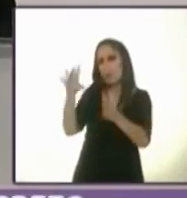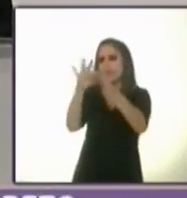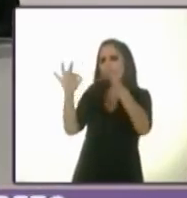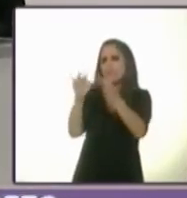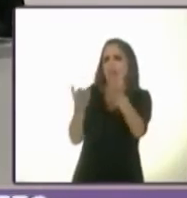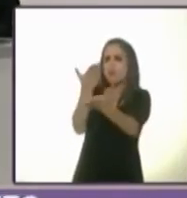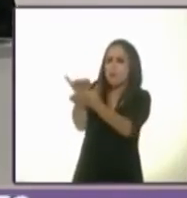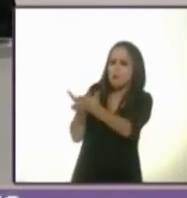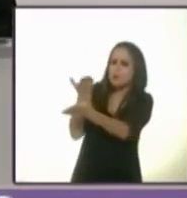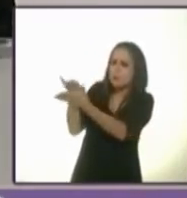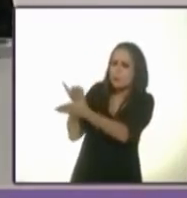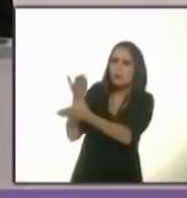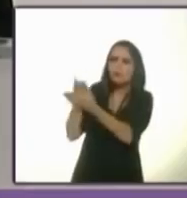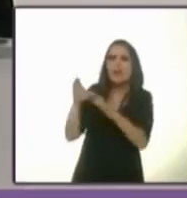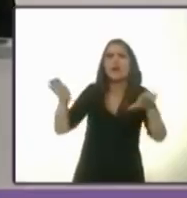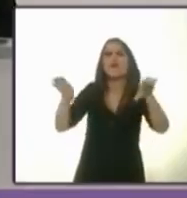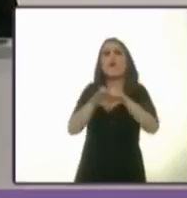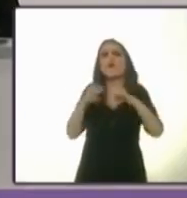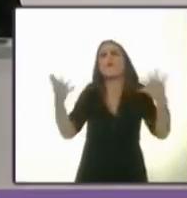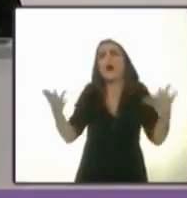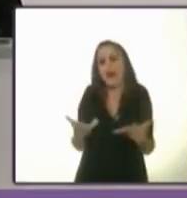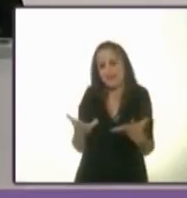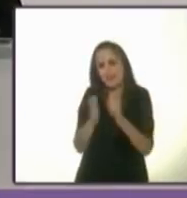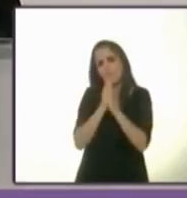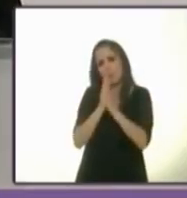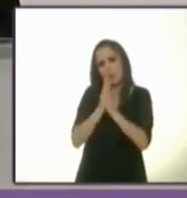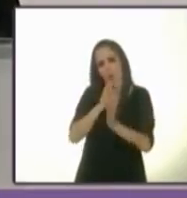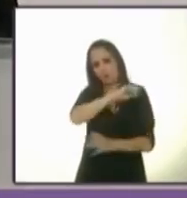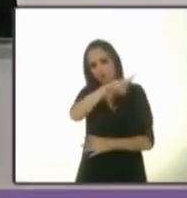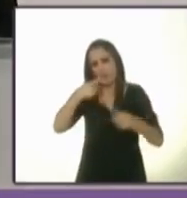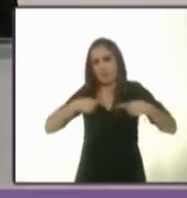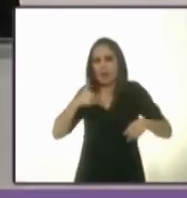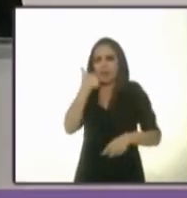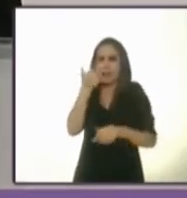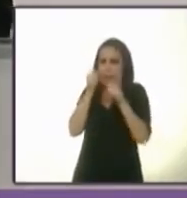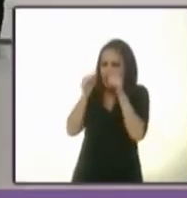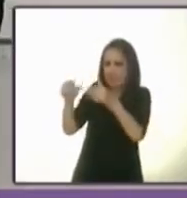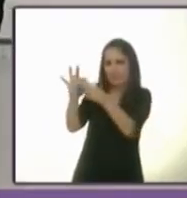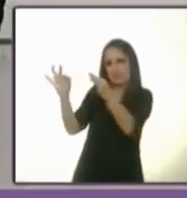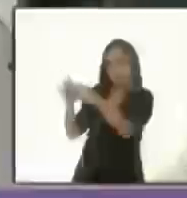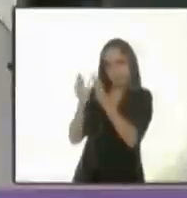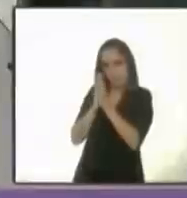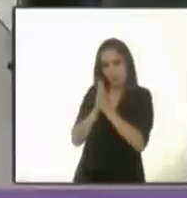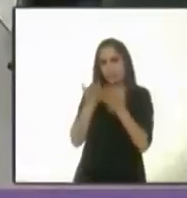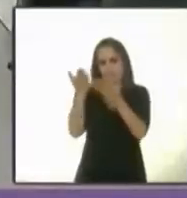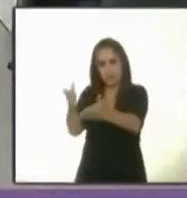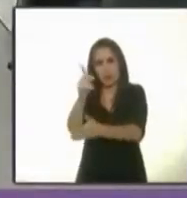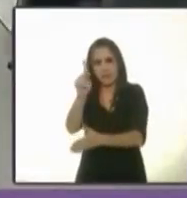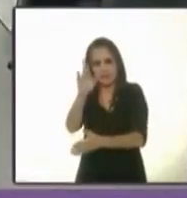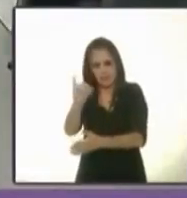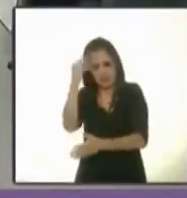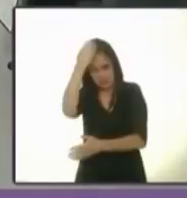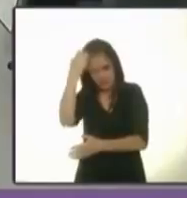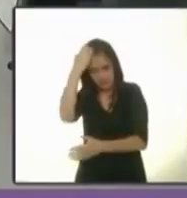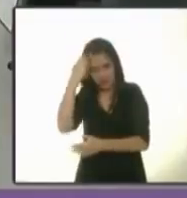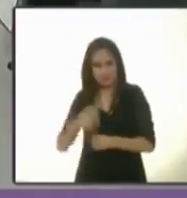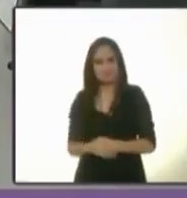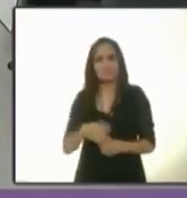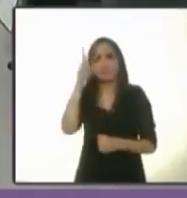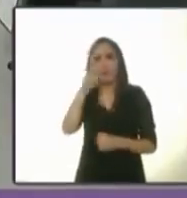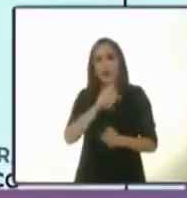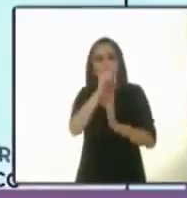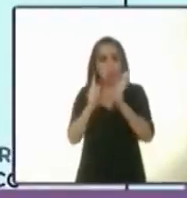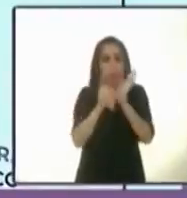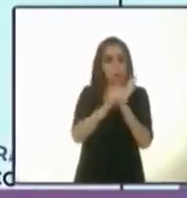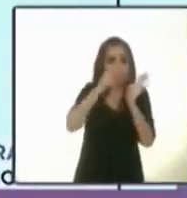y le den al ciudadano lo que queremos escuchar. Con eso en mente, Miquel Arriola del PRI, te doy el uso de la voz. Gracias. No hay reforma política